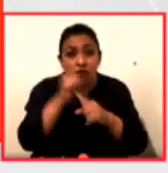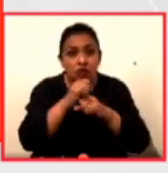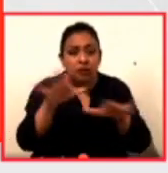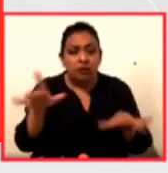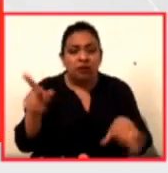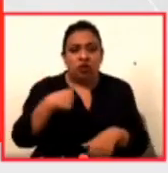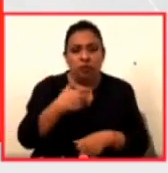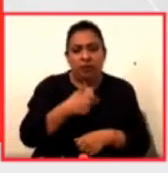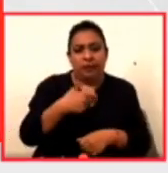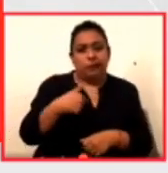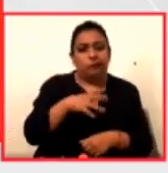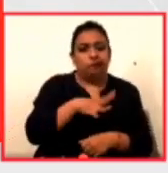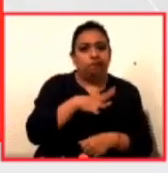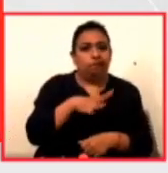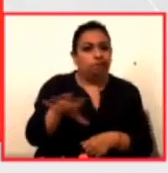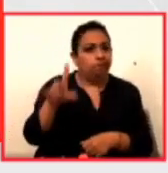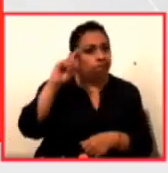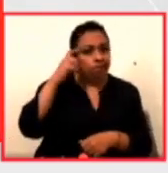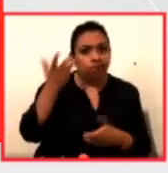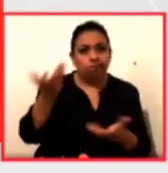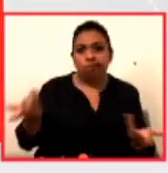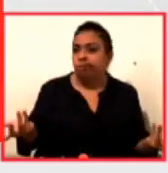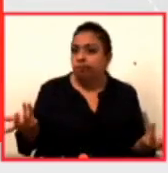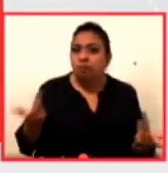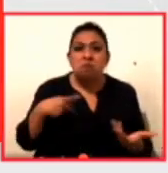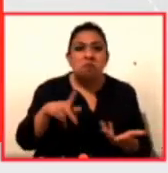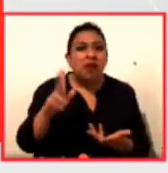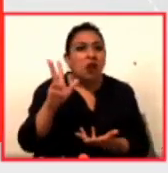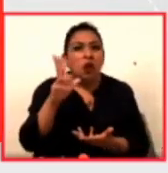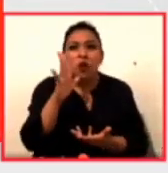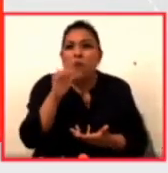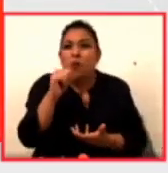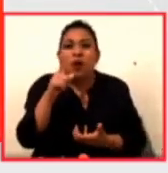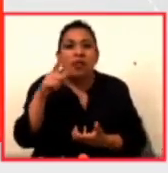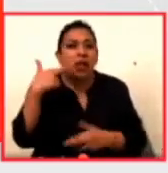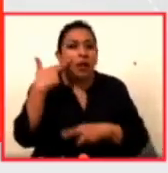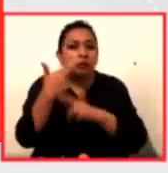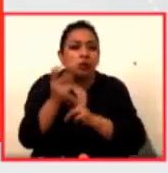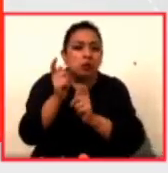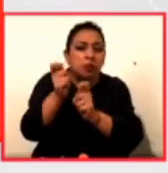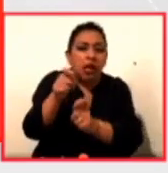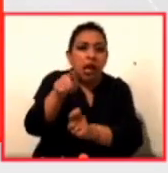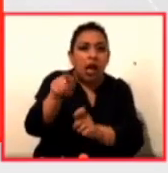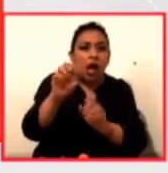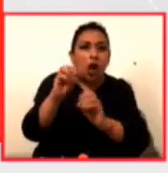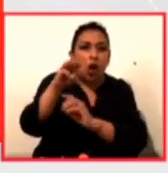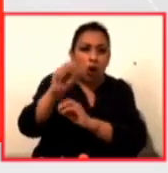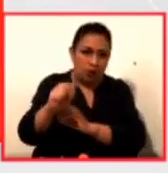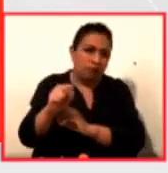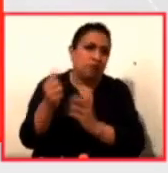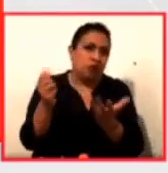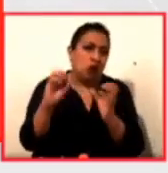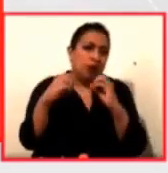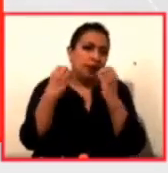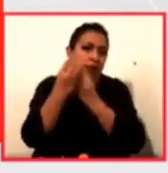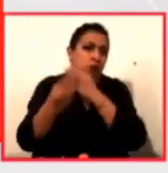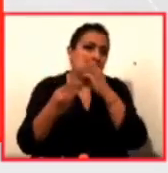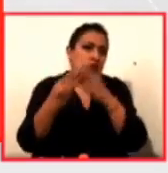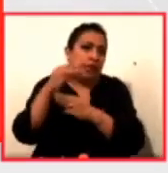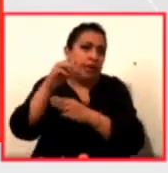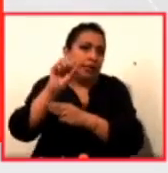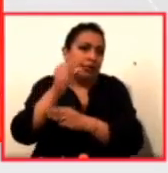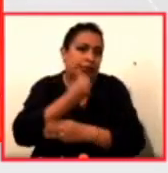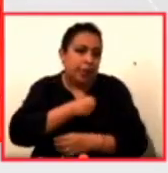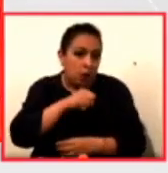mandatario pero insuficientes para tratar de fincar responsabilidad a una organización mundial de la salud que trabaja con un